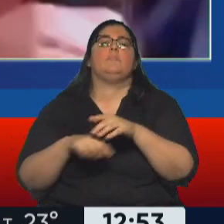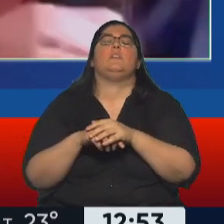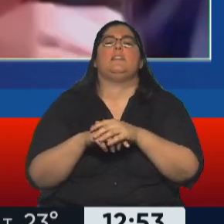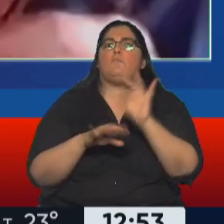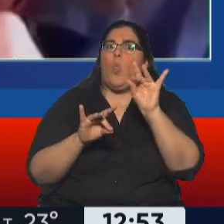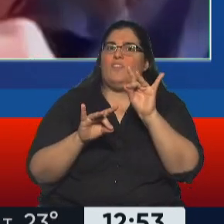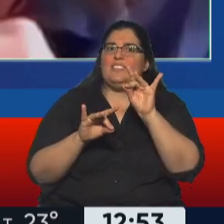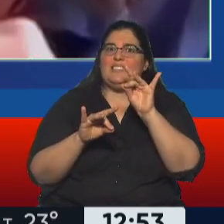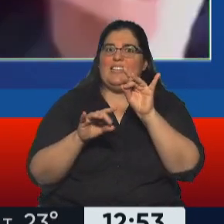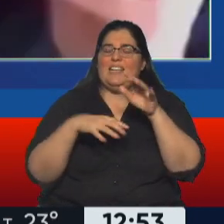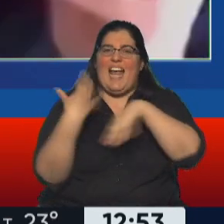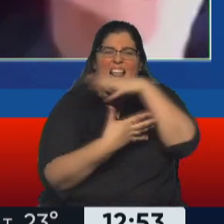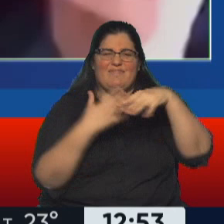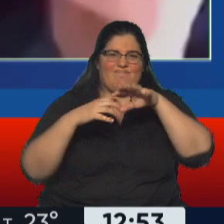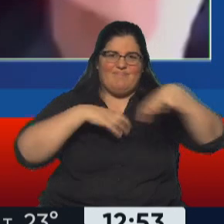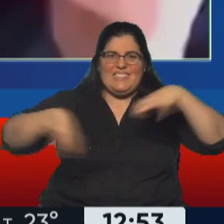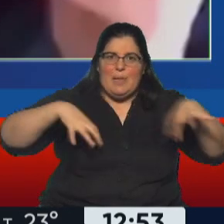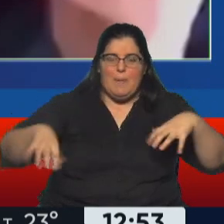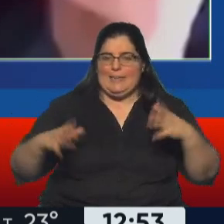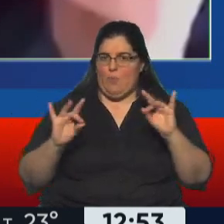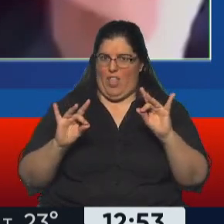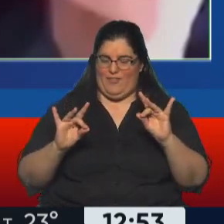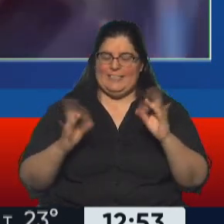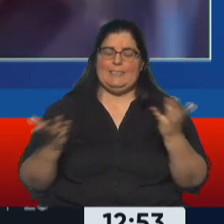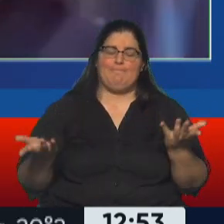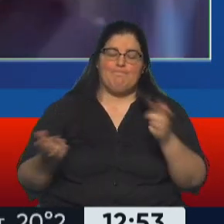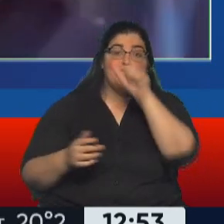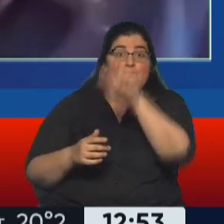otro. En términos de la credibilidad del presidente,